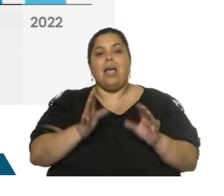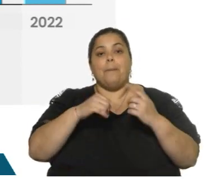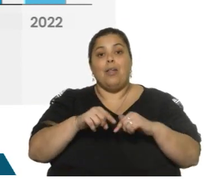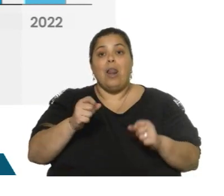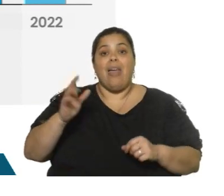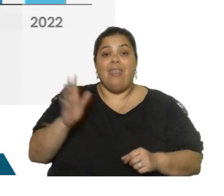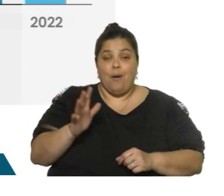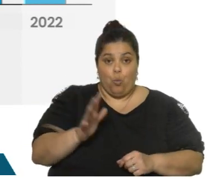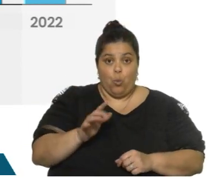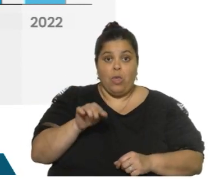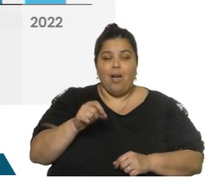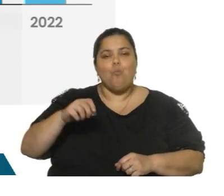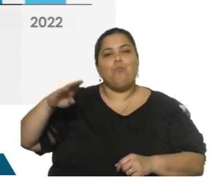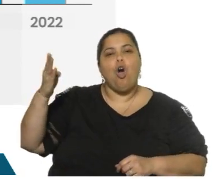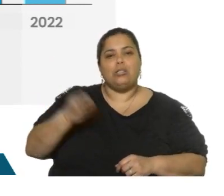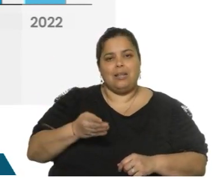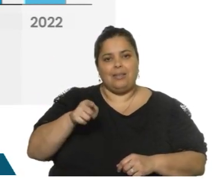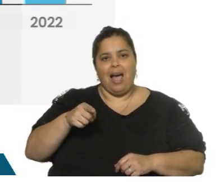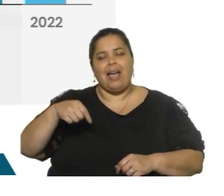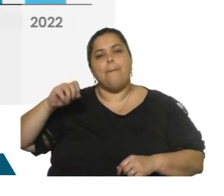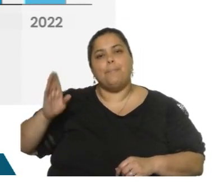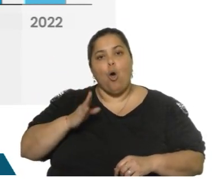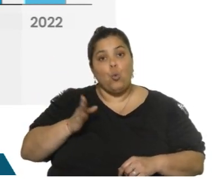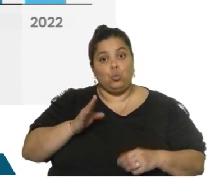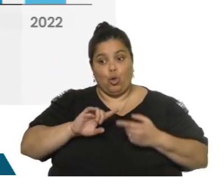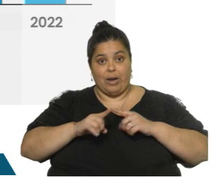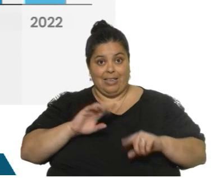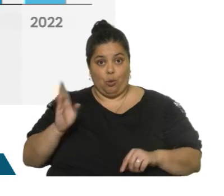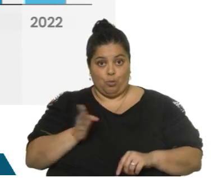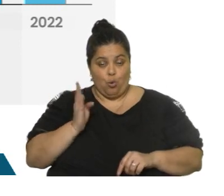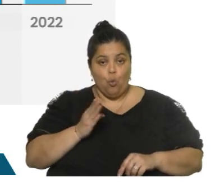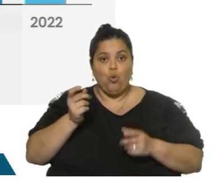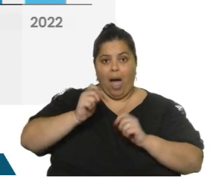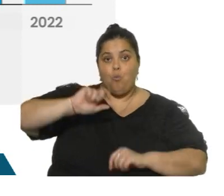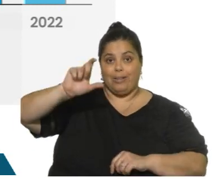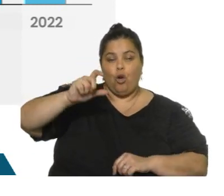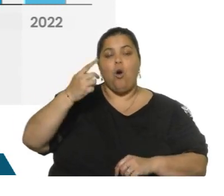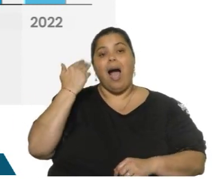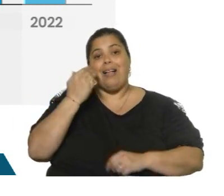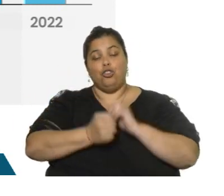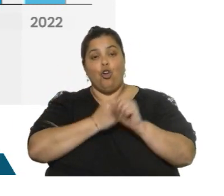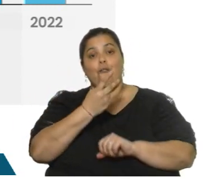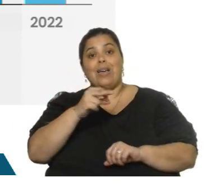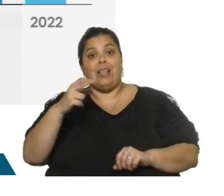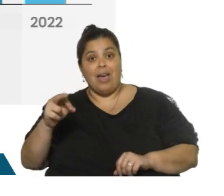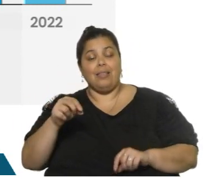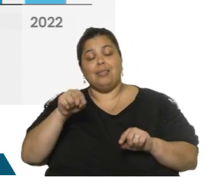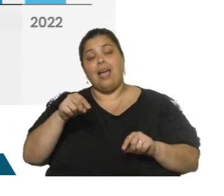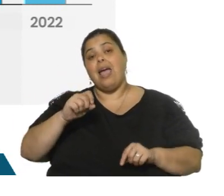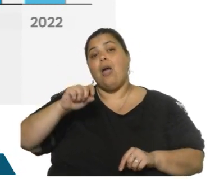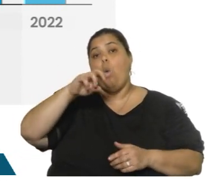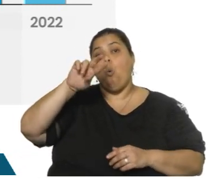endeudamiento como porcentaje del producto ha crecido. En 2020, el país hizo uso de algunas líneas de préstamos contingentes con organismos